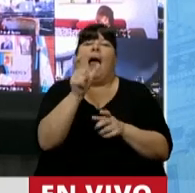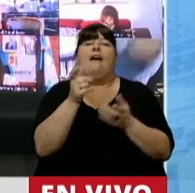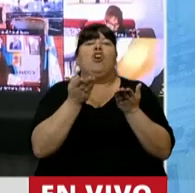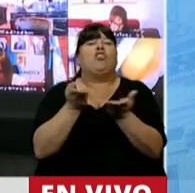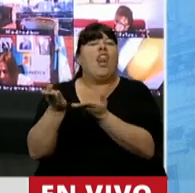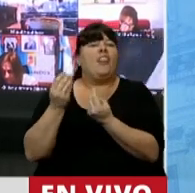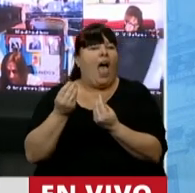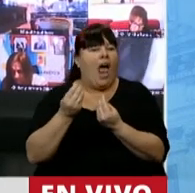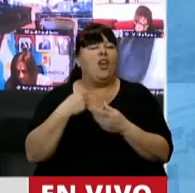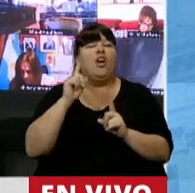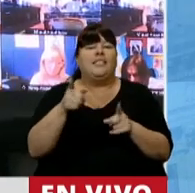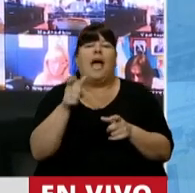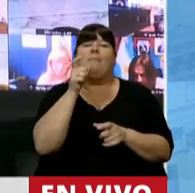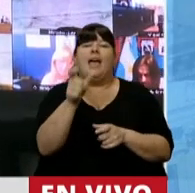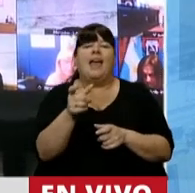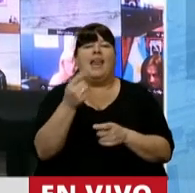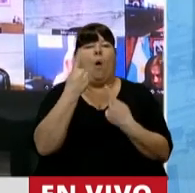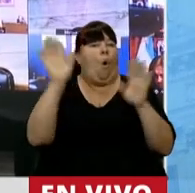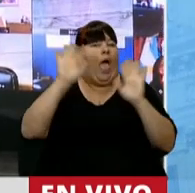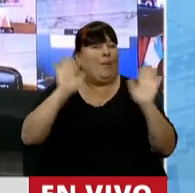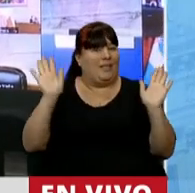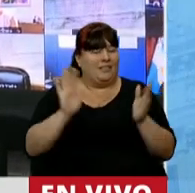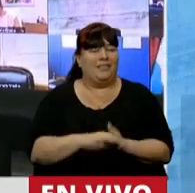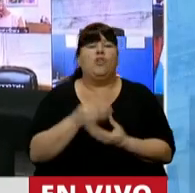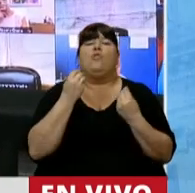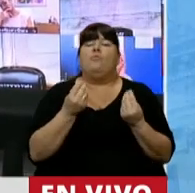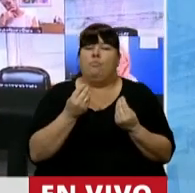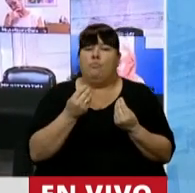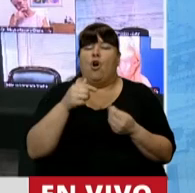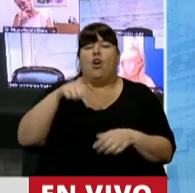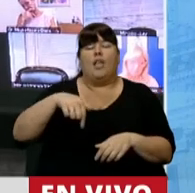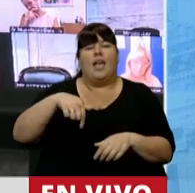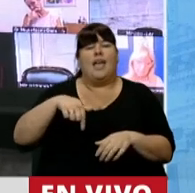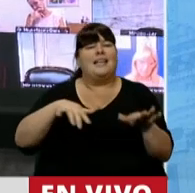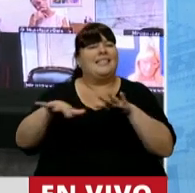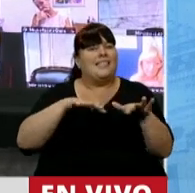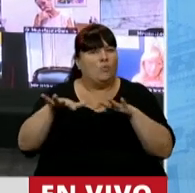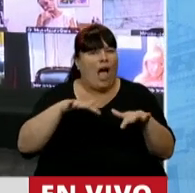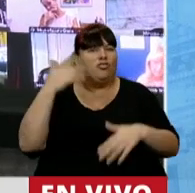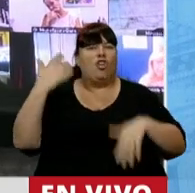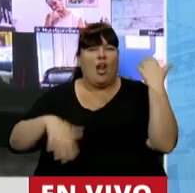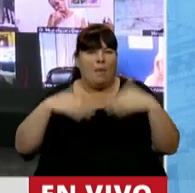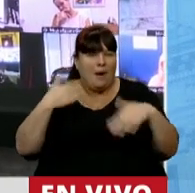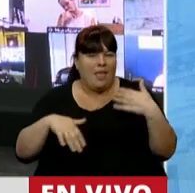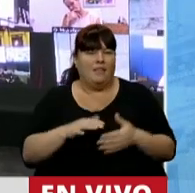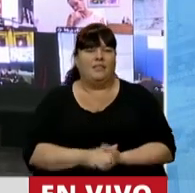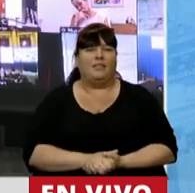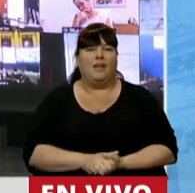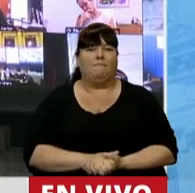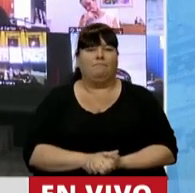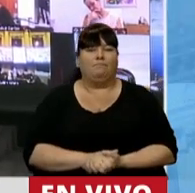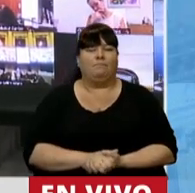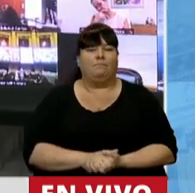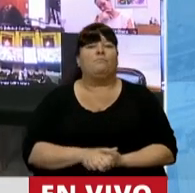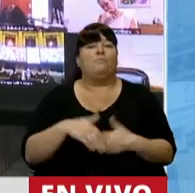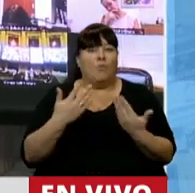y por eso le hemos incluido el sentido de extraordinario. Porque estamos frente a una situación de emergencia, que es lo que